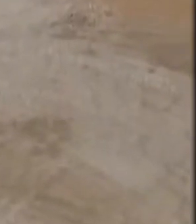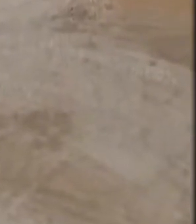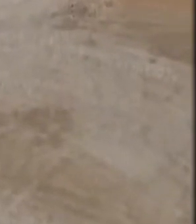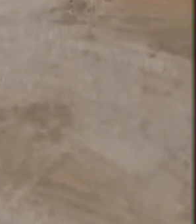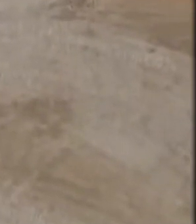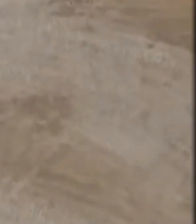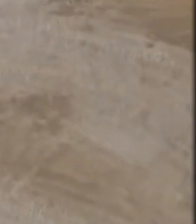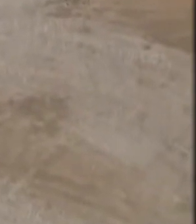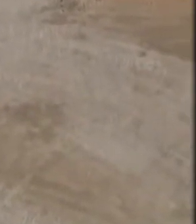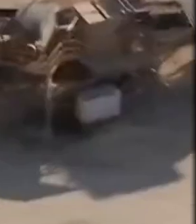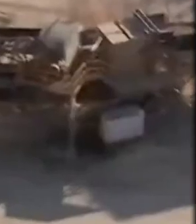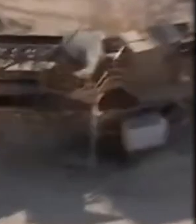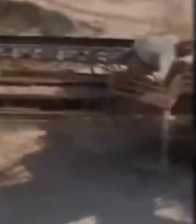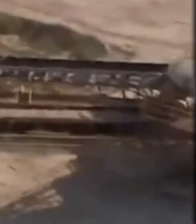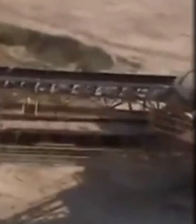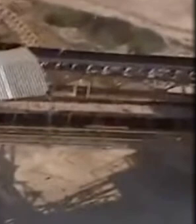a los Estados Unidos